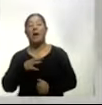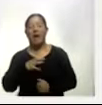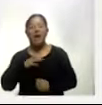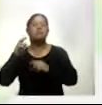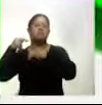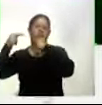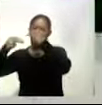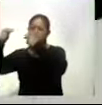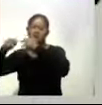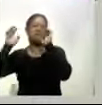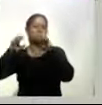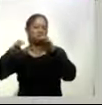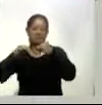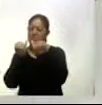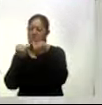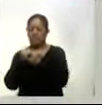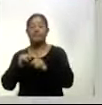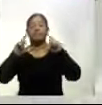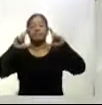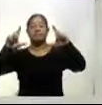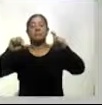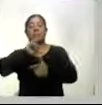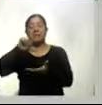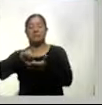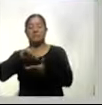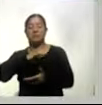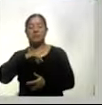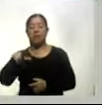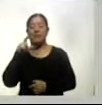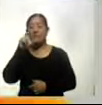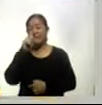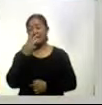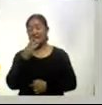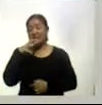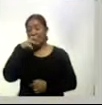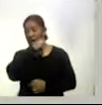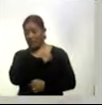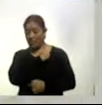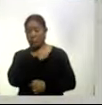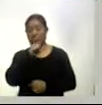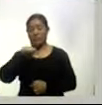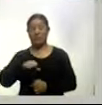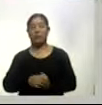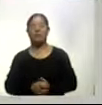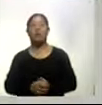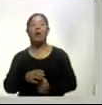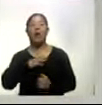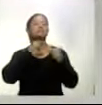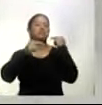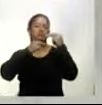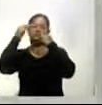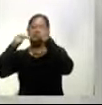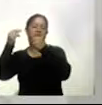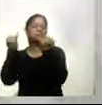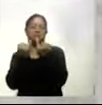nubosos con lluvias en el centro de la entidad el termómetro marcará 23 grados como máxima se mantienen intervalos nubosos con